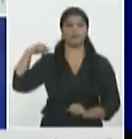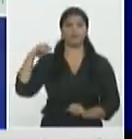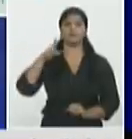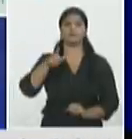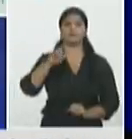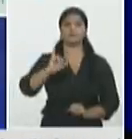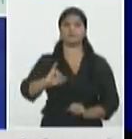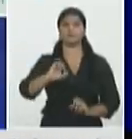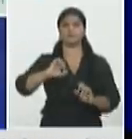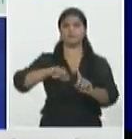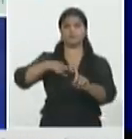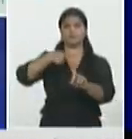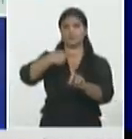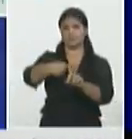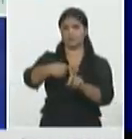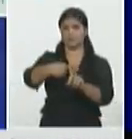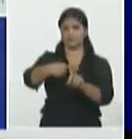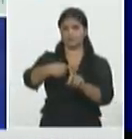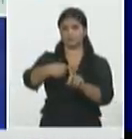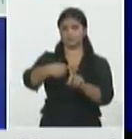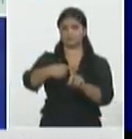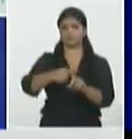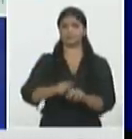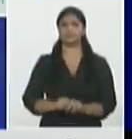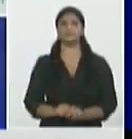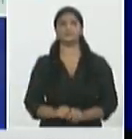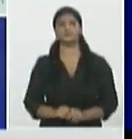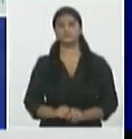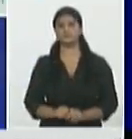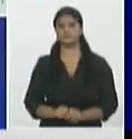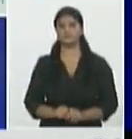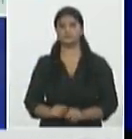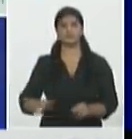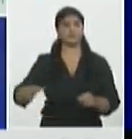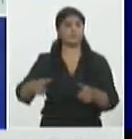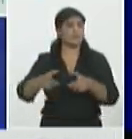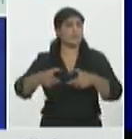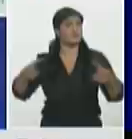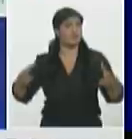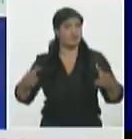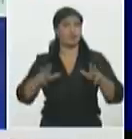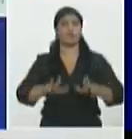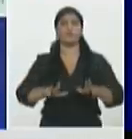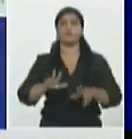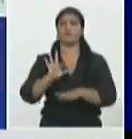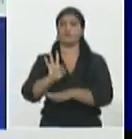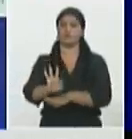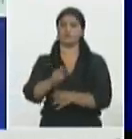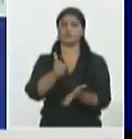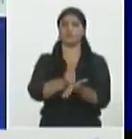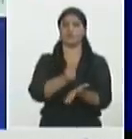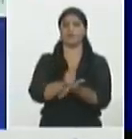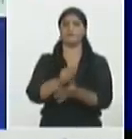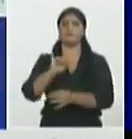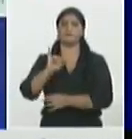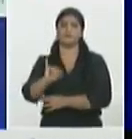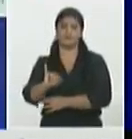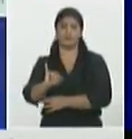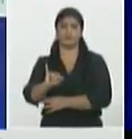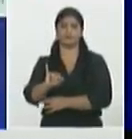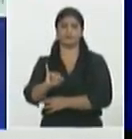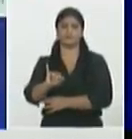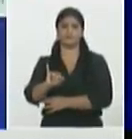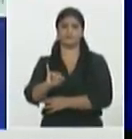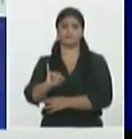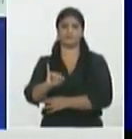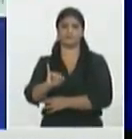ya vayan fructificando el mayor número en Morón 8 Ciego de Ávila 6 Ciro Redondo y